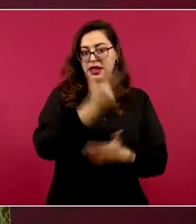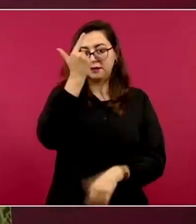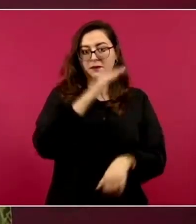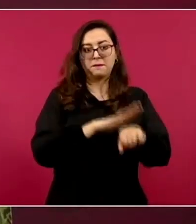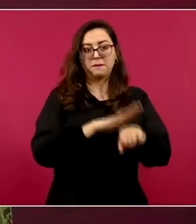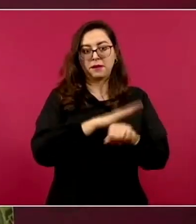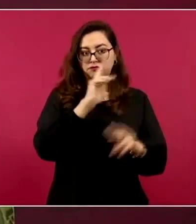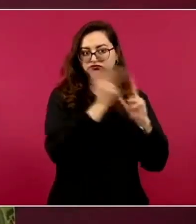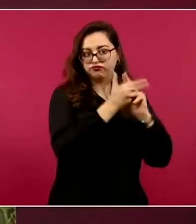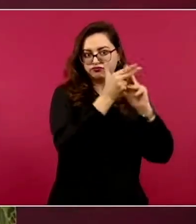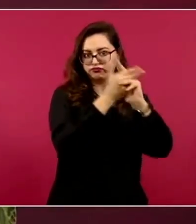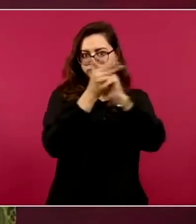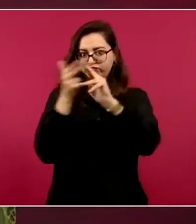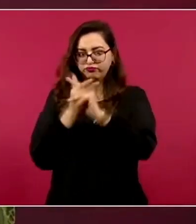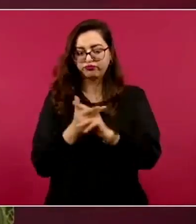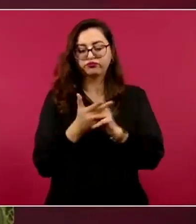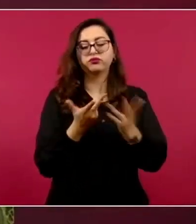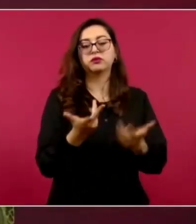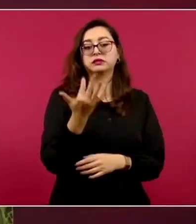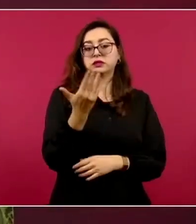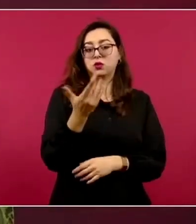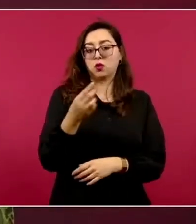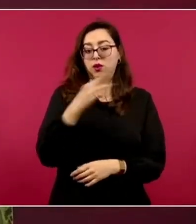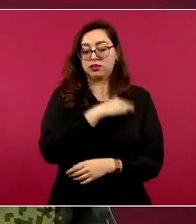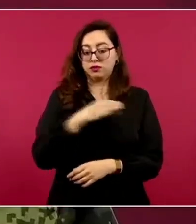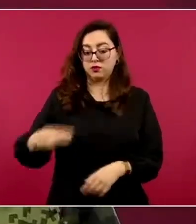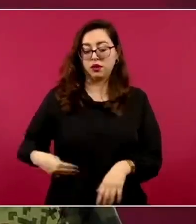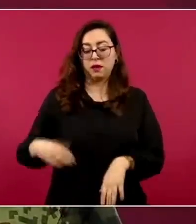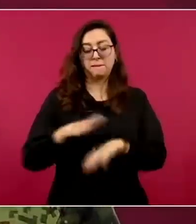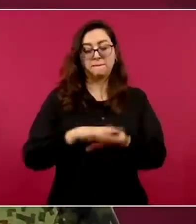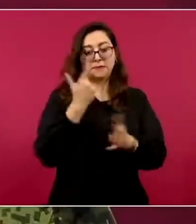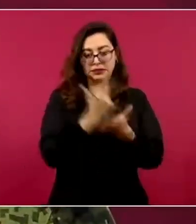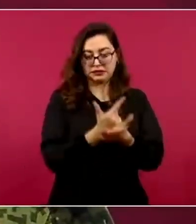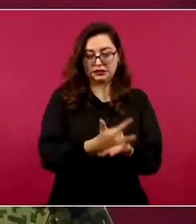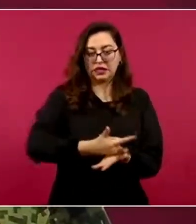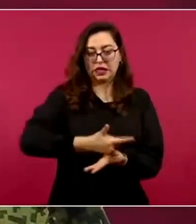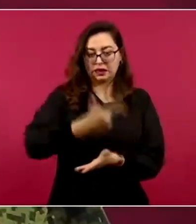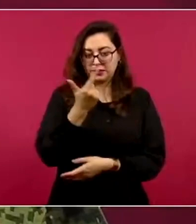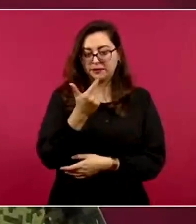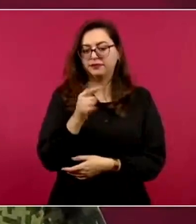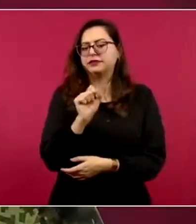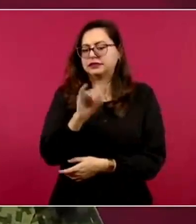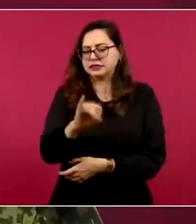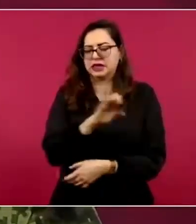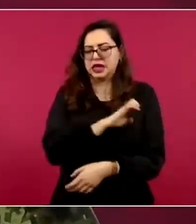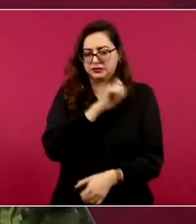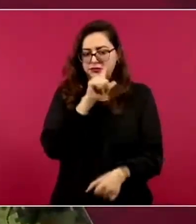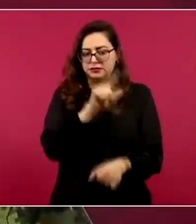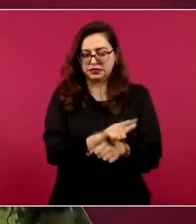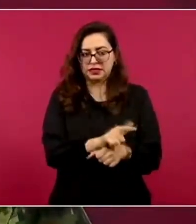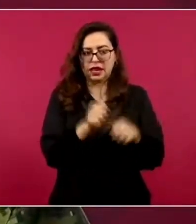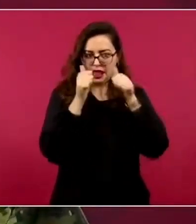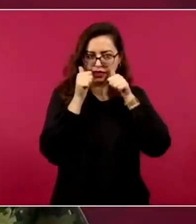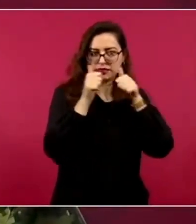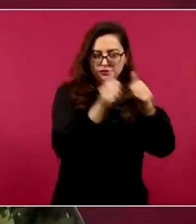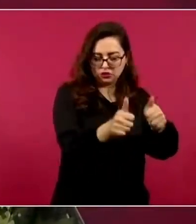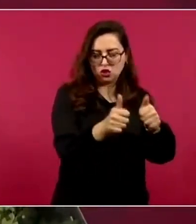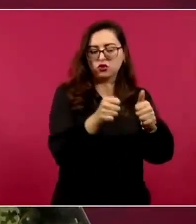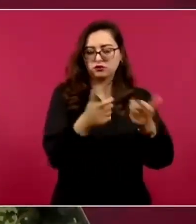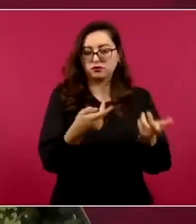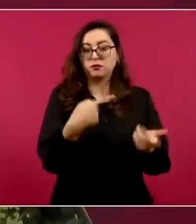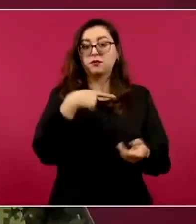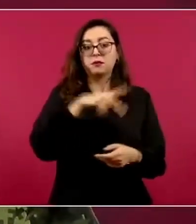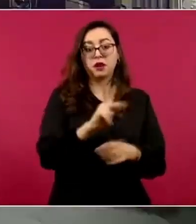homicidios, también 50 municipios, pero eso es para darle una atención especial dentro de la estrategia. Pero no